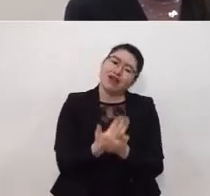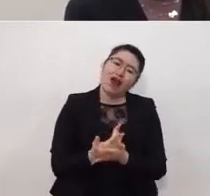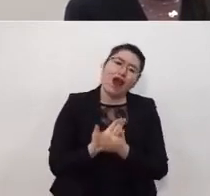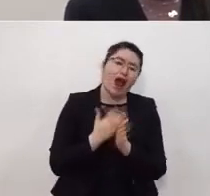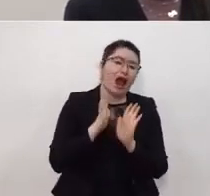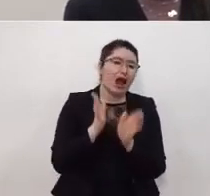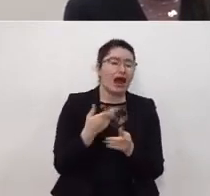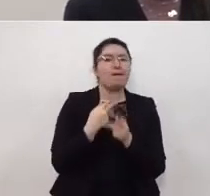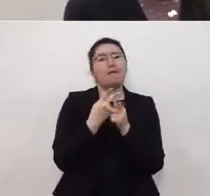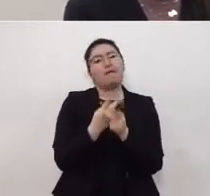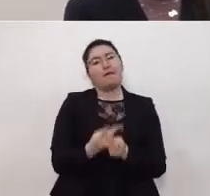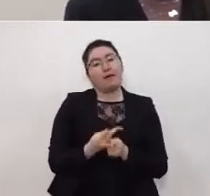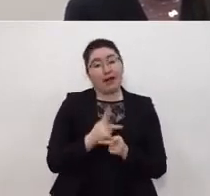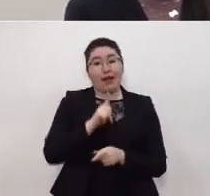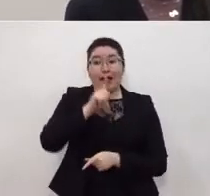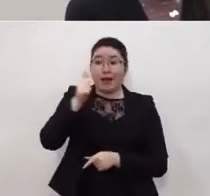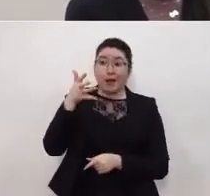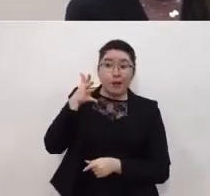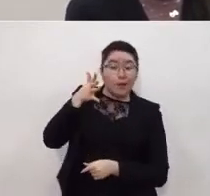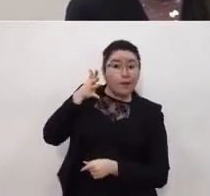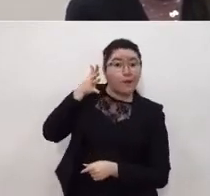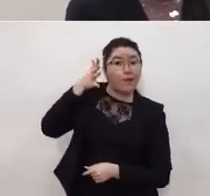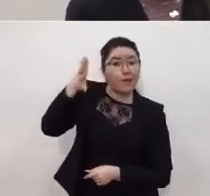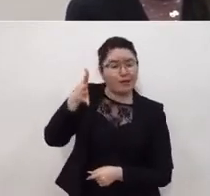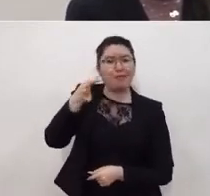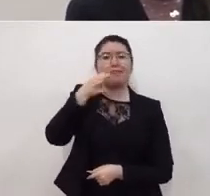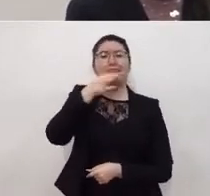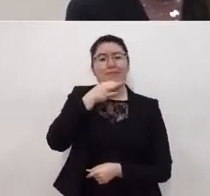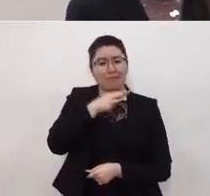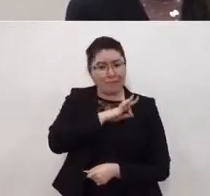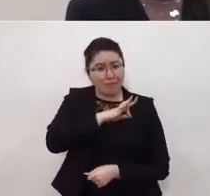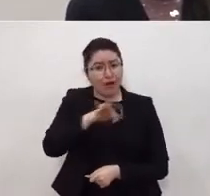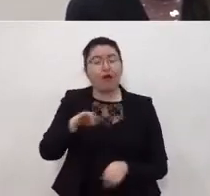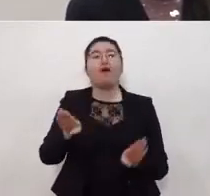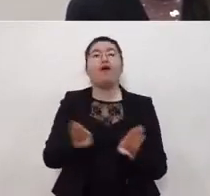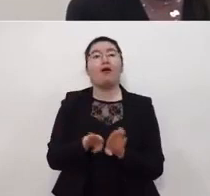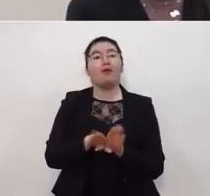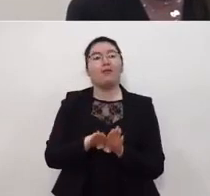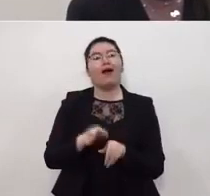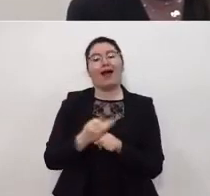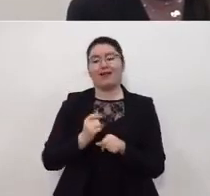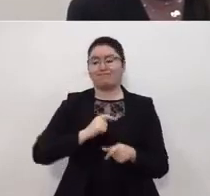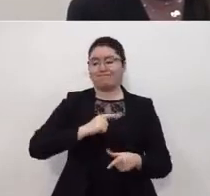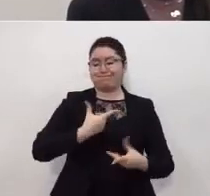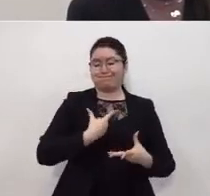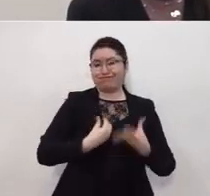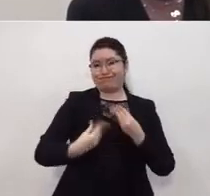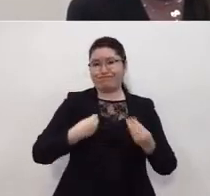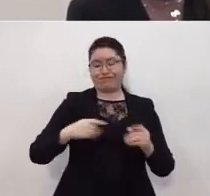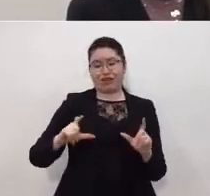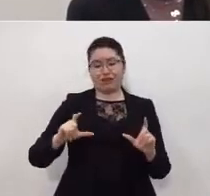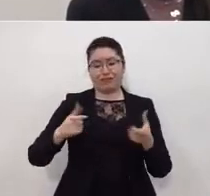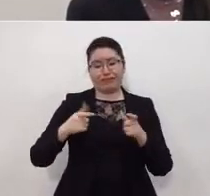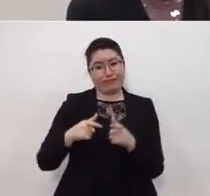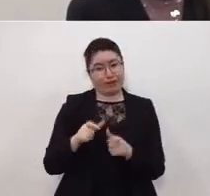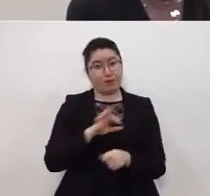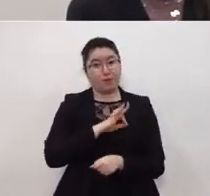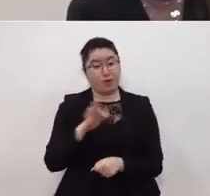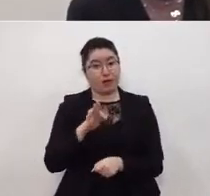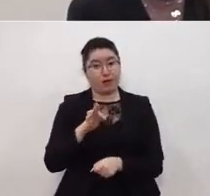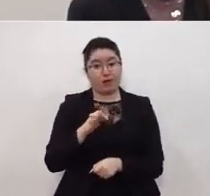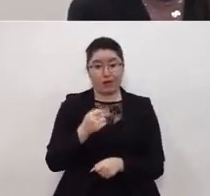oportunidad de celebrar y celebrar se logrará si disminuimos esta epidemia y evitamos sufrimiento